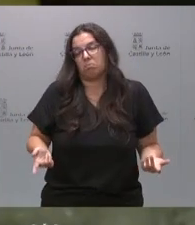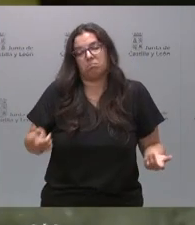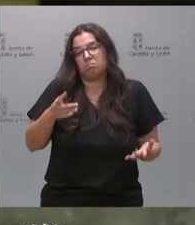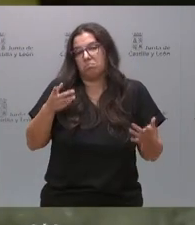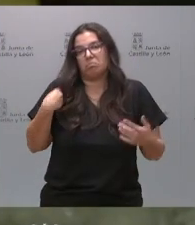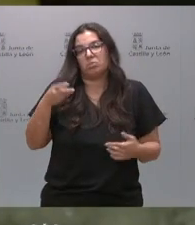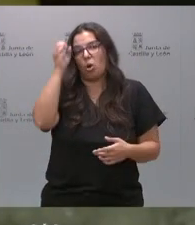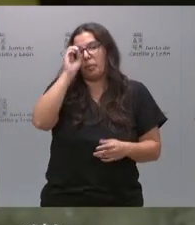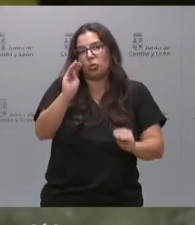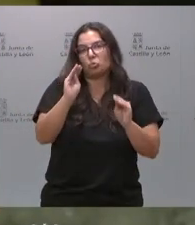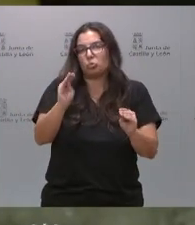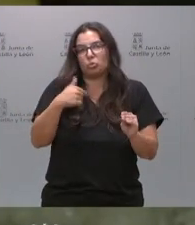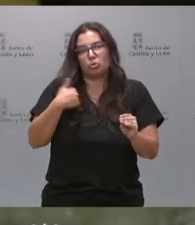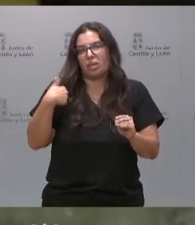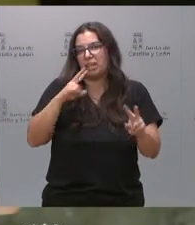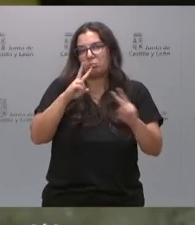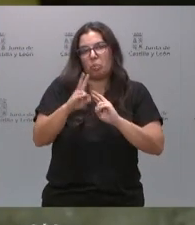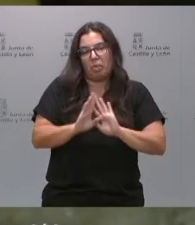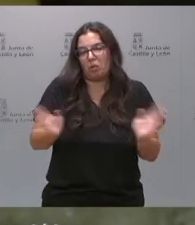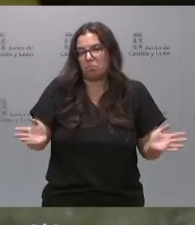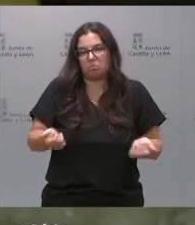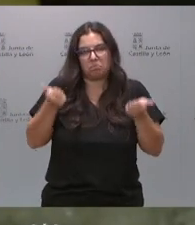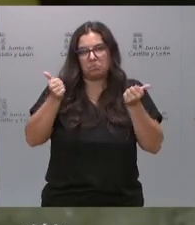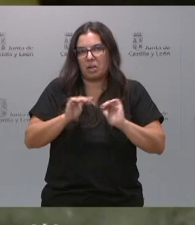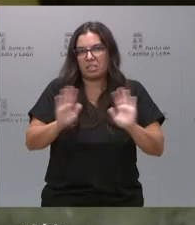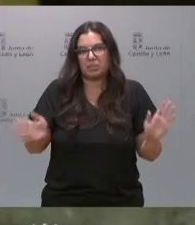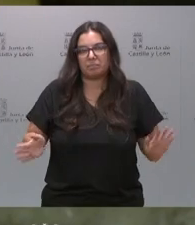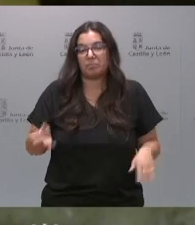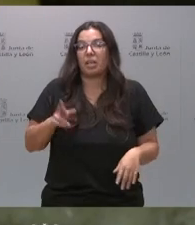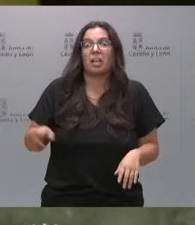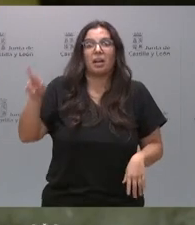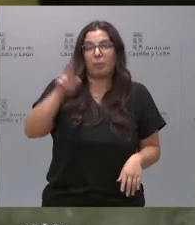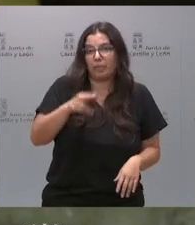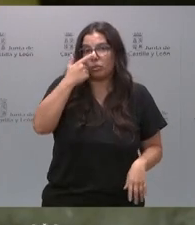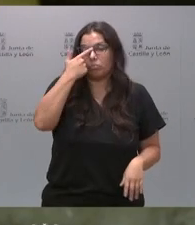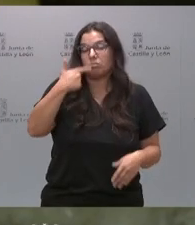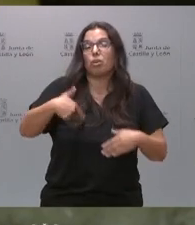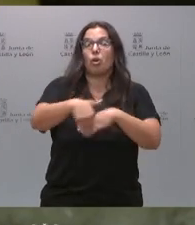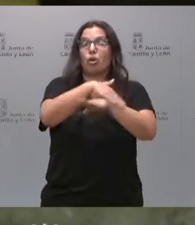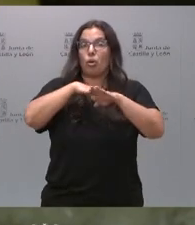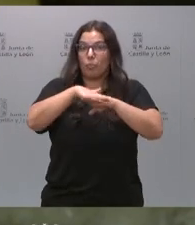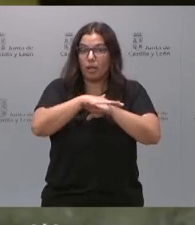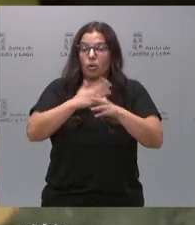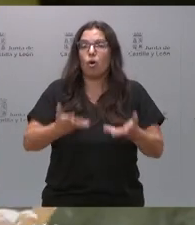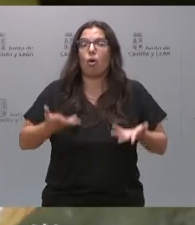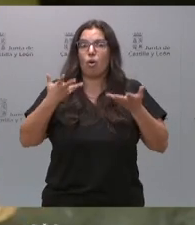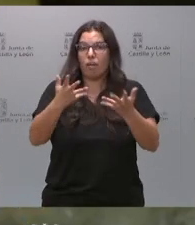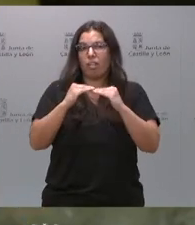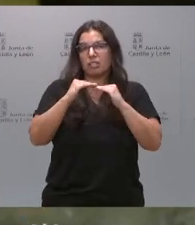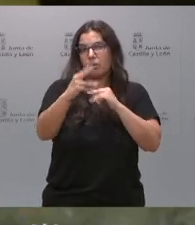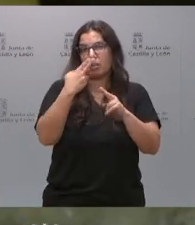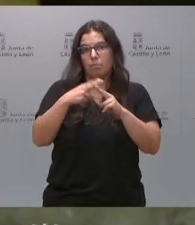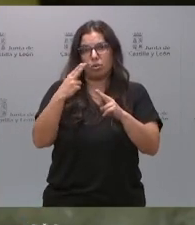valoraciones ya he contestado y no tengo nada más que decir vuelvo a insistir el gobierno ofrece estabilidad